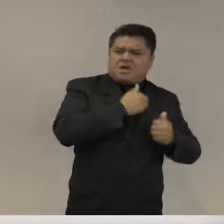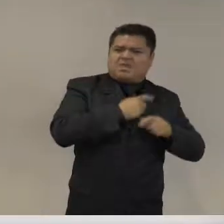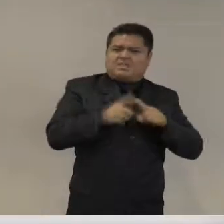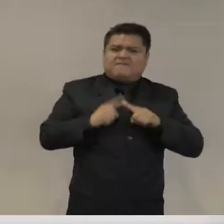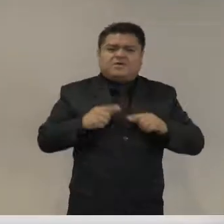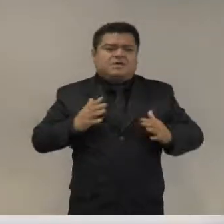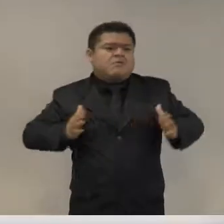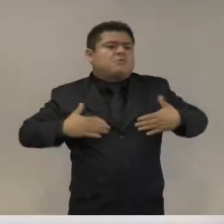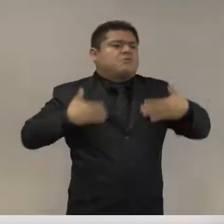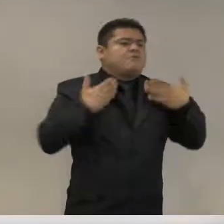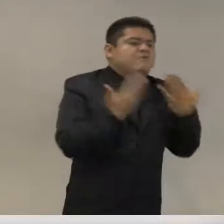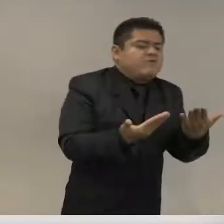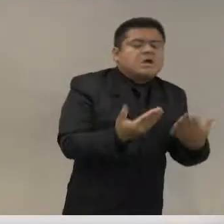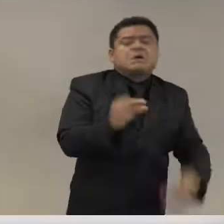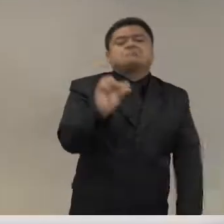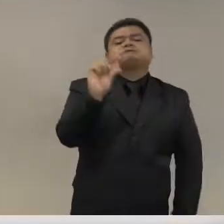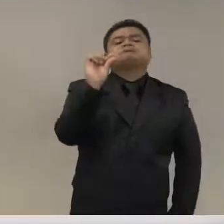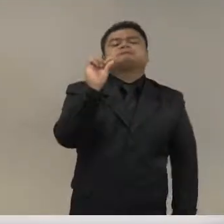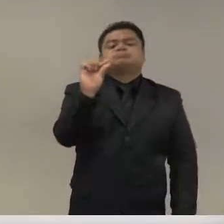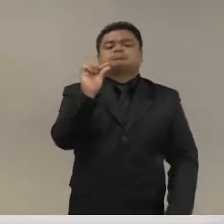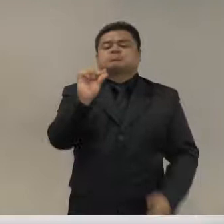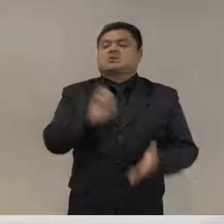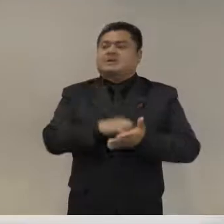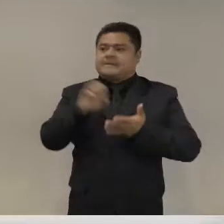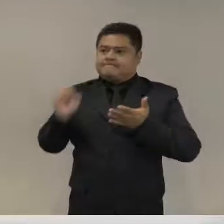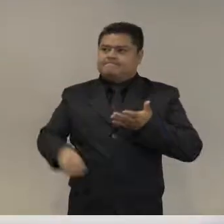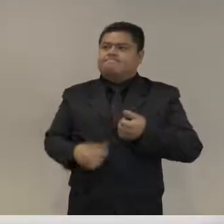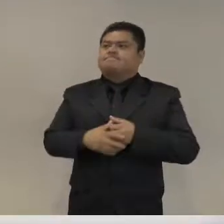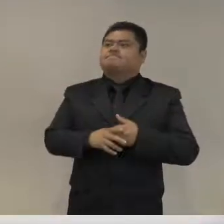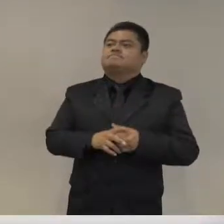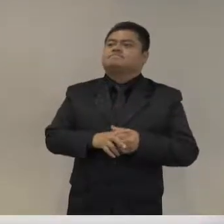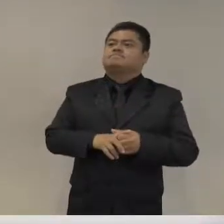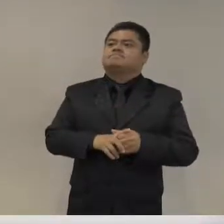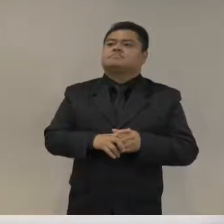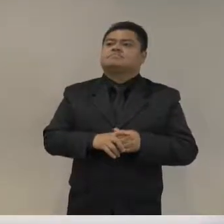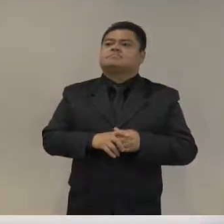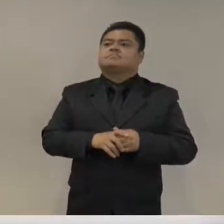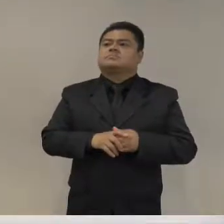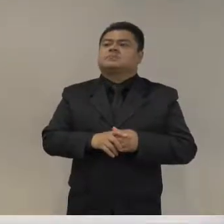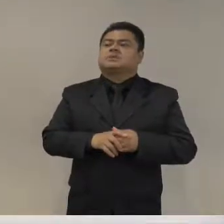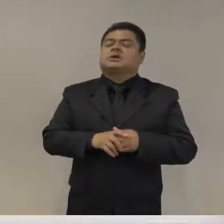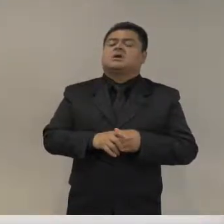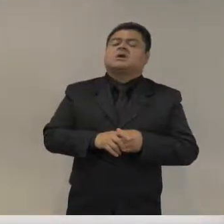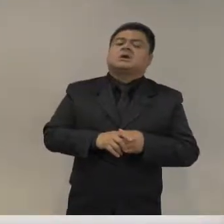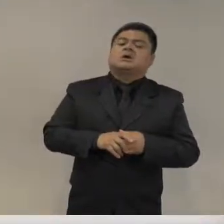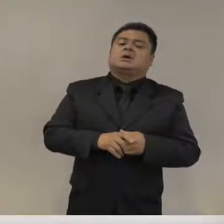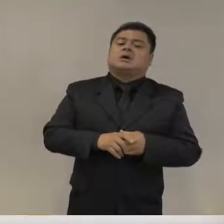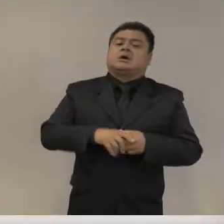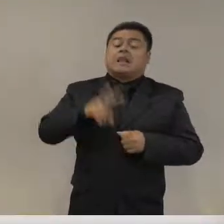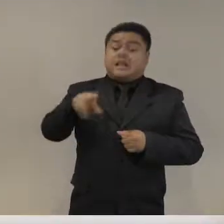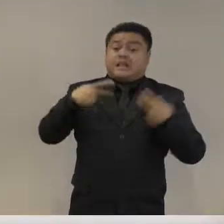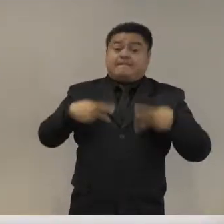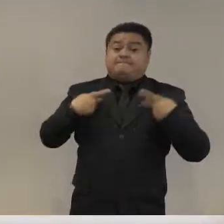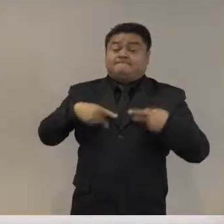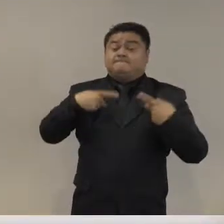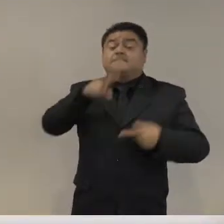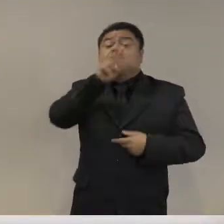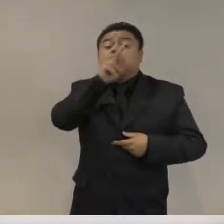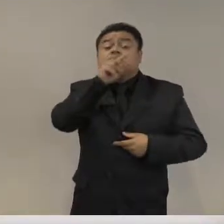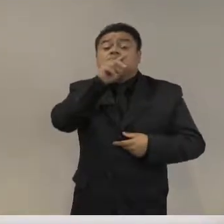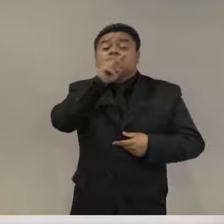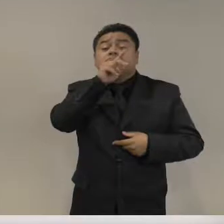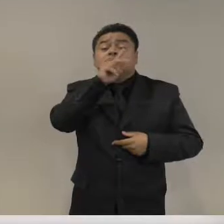respuesta un poco al punto de Stephanie. Stephanie dijo que el medio hecho de que la gente esté preocupada por la seguridad no lleva